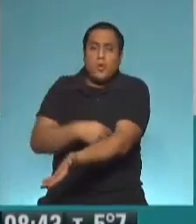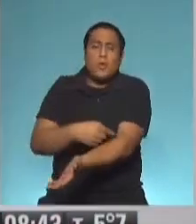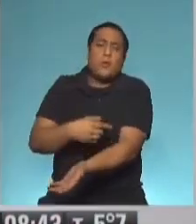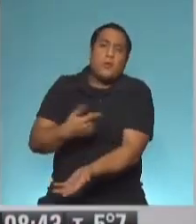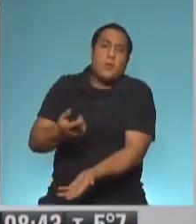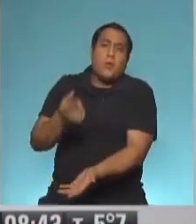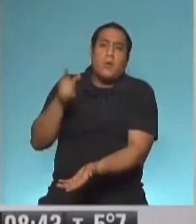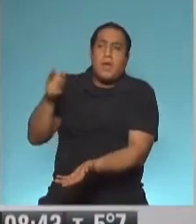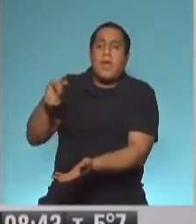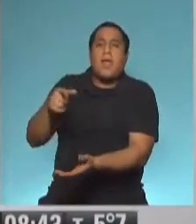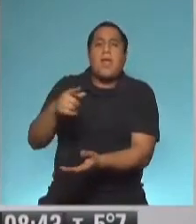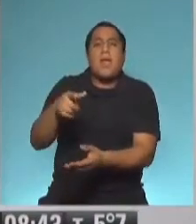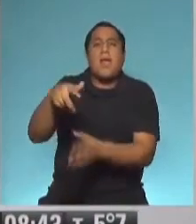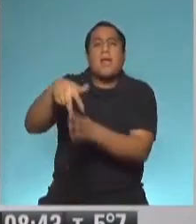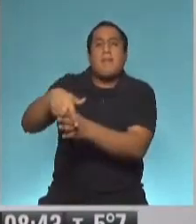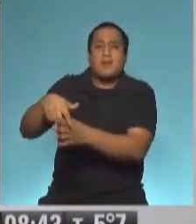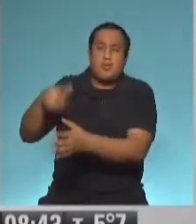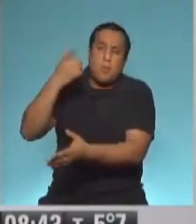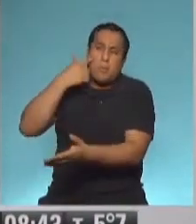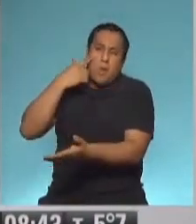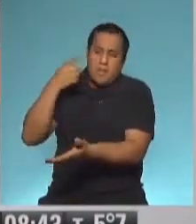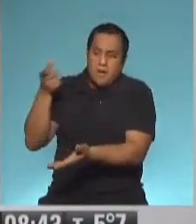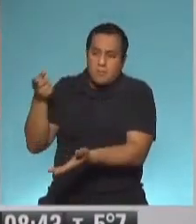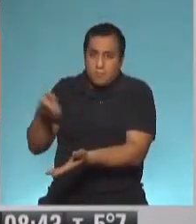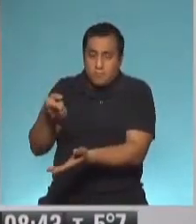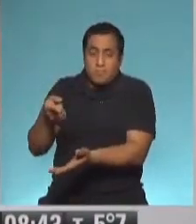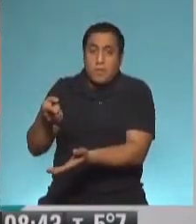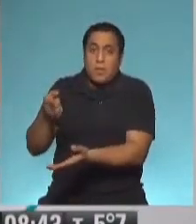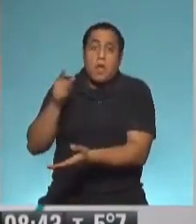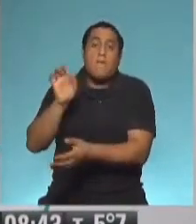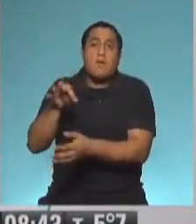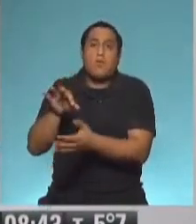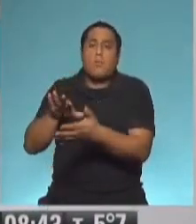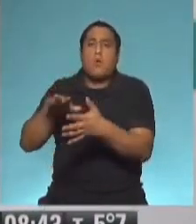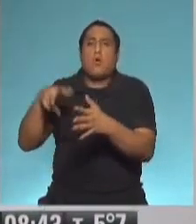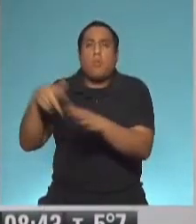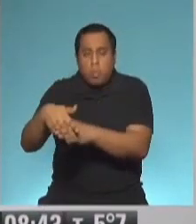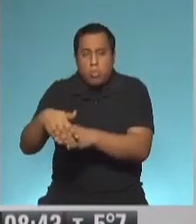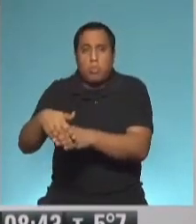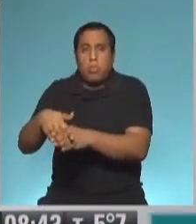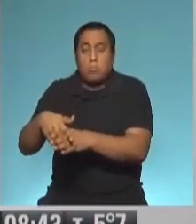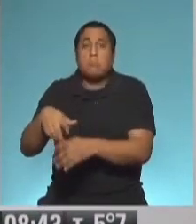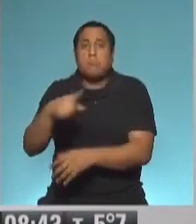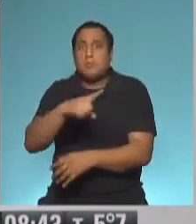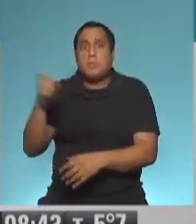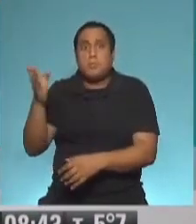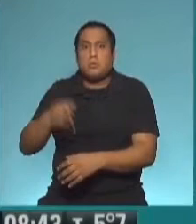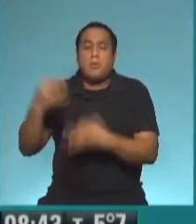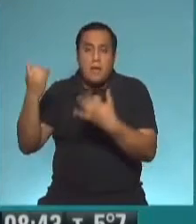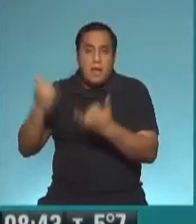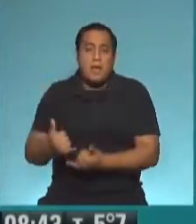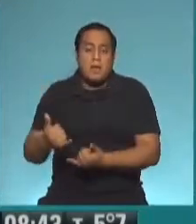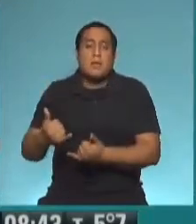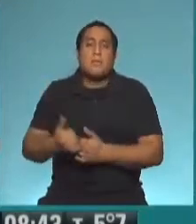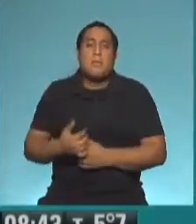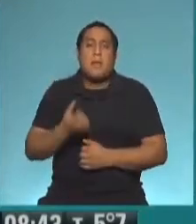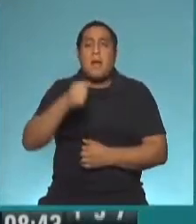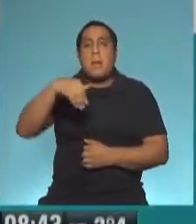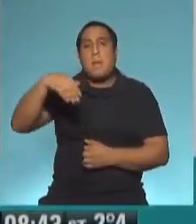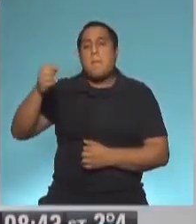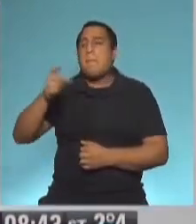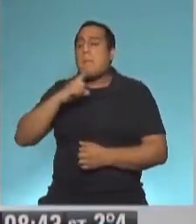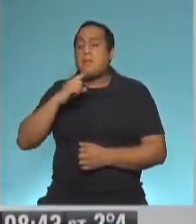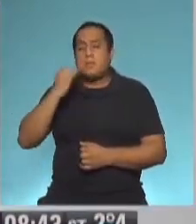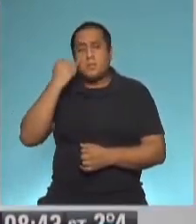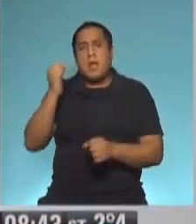y anula el virus en un 100%. Hay un ensayo con un protocolo que fue aprobado por el ANMAT y hoy están